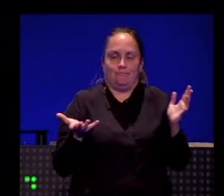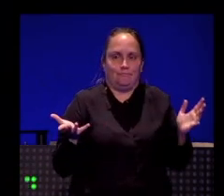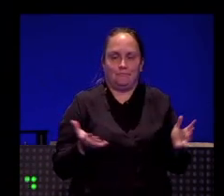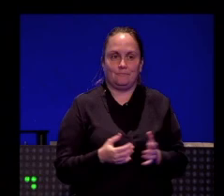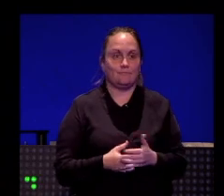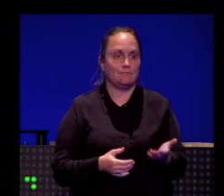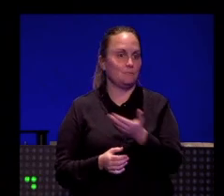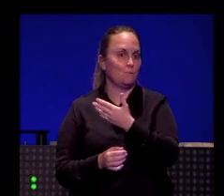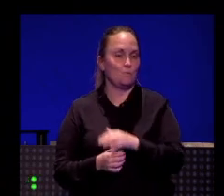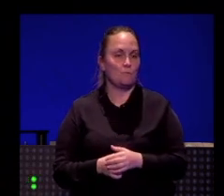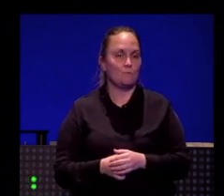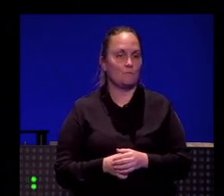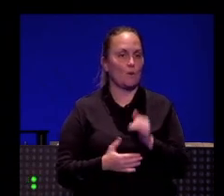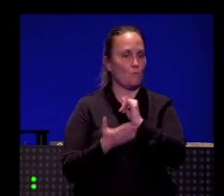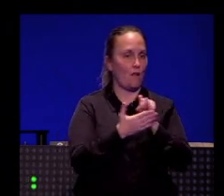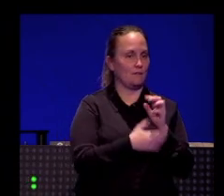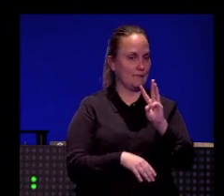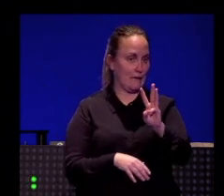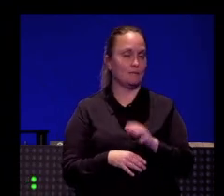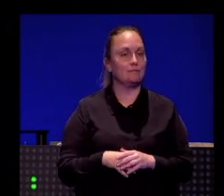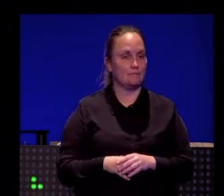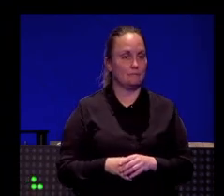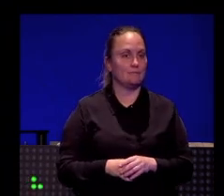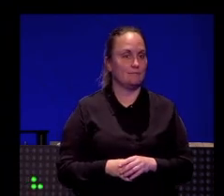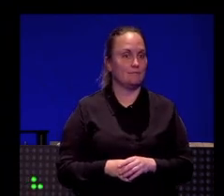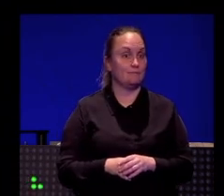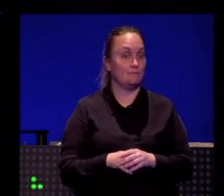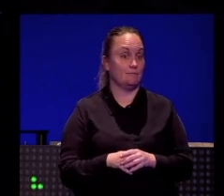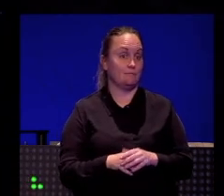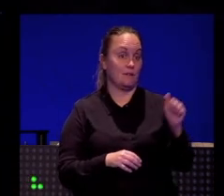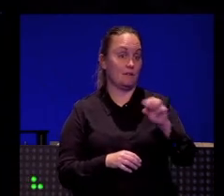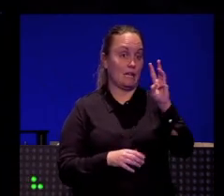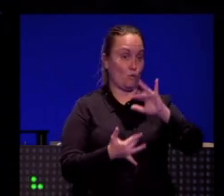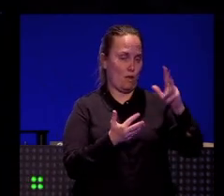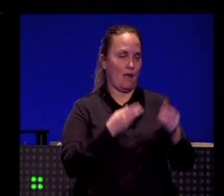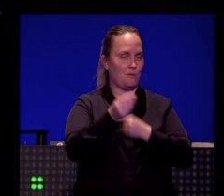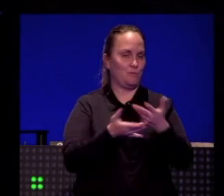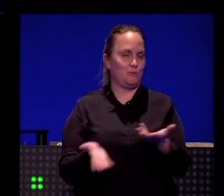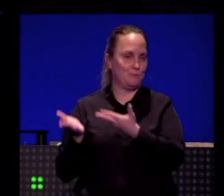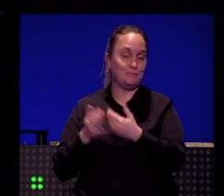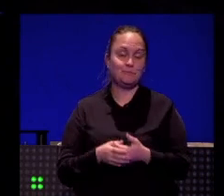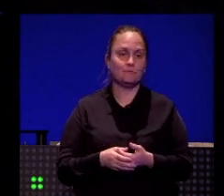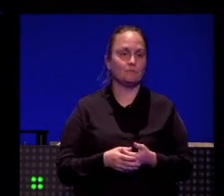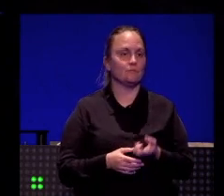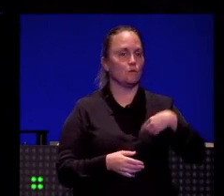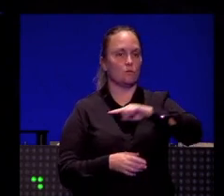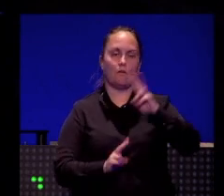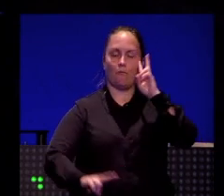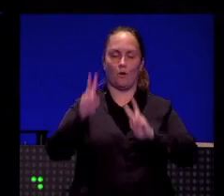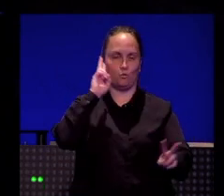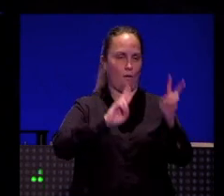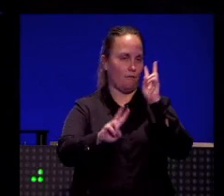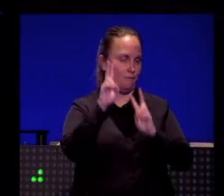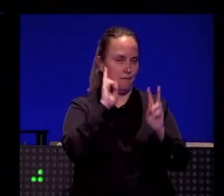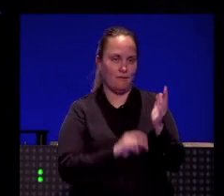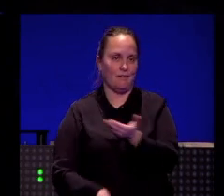Aquí tengo tres muestras de lo que hacemos en Antena 3 Noticias. Somos muy visuales. Aquí